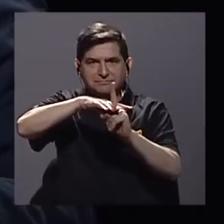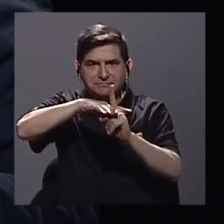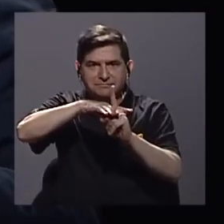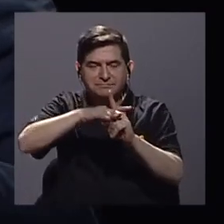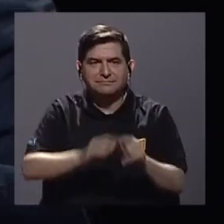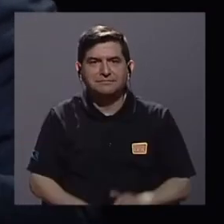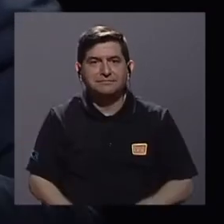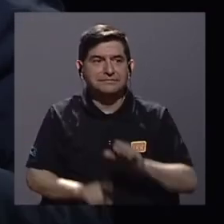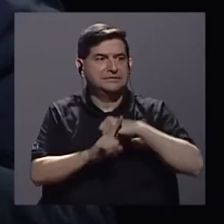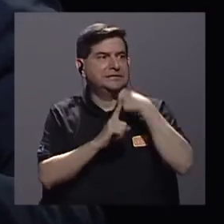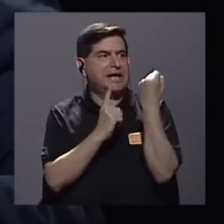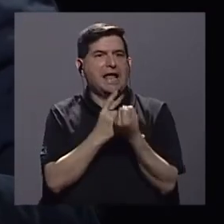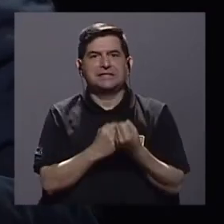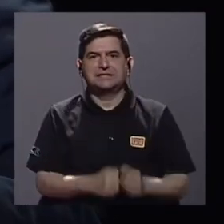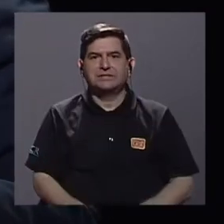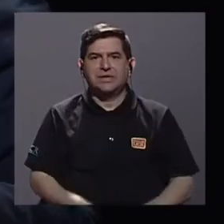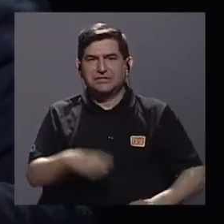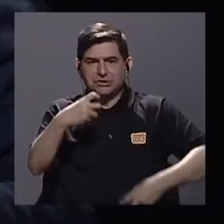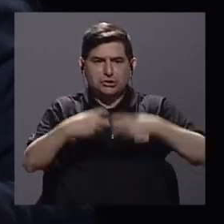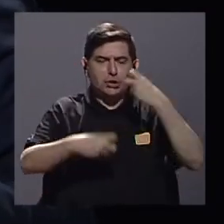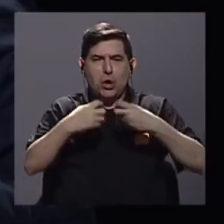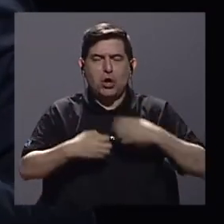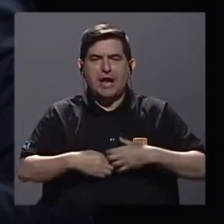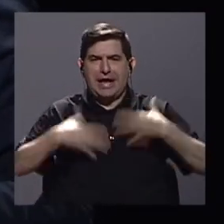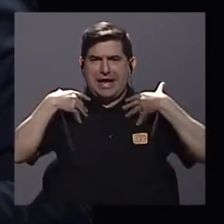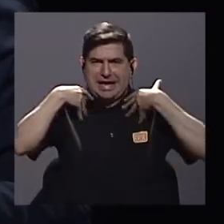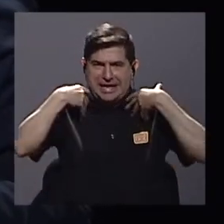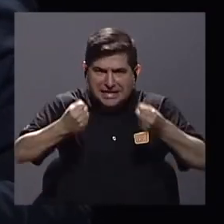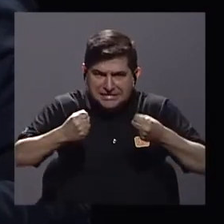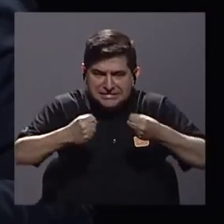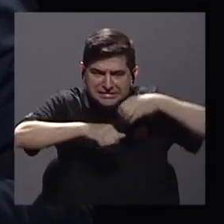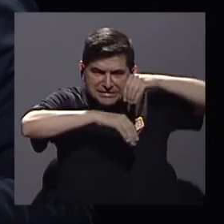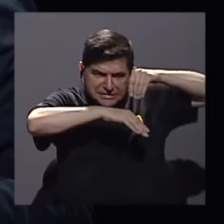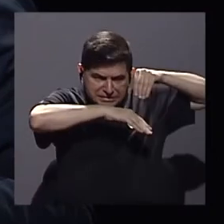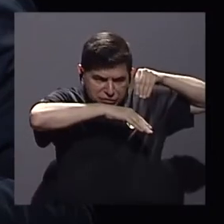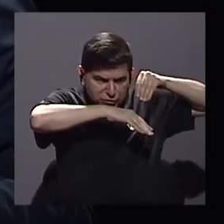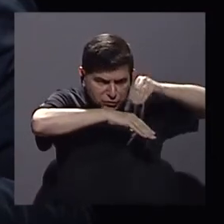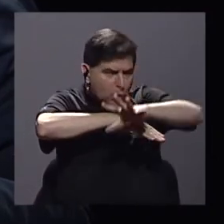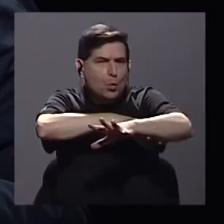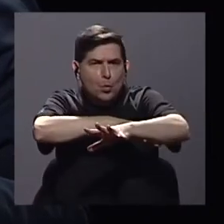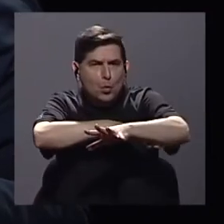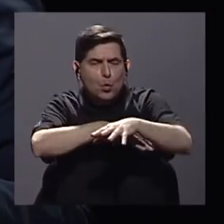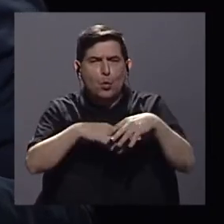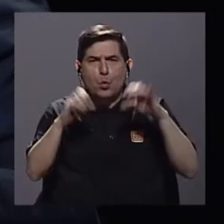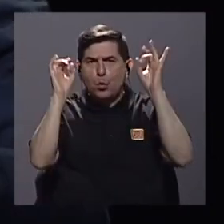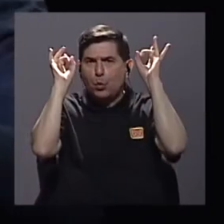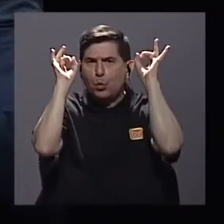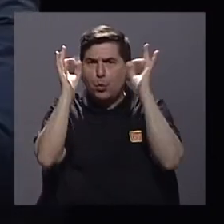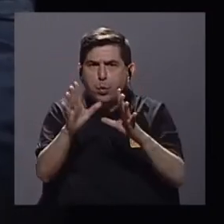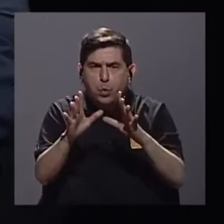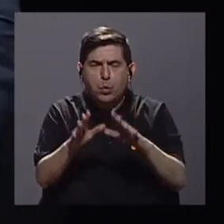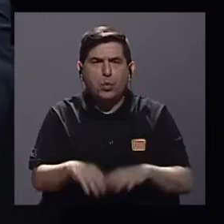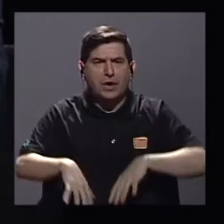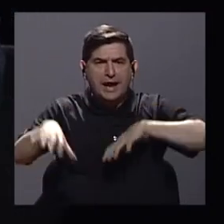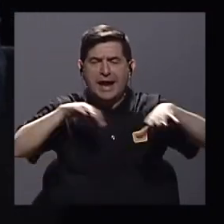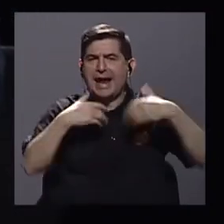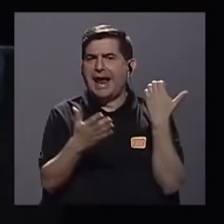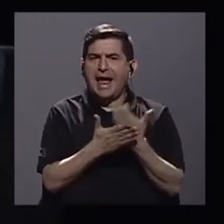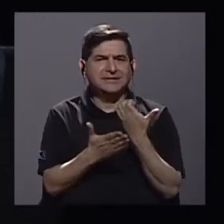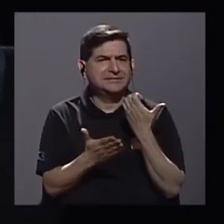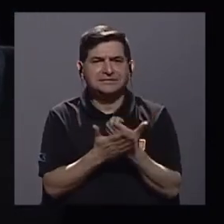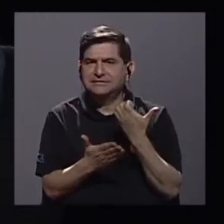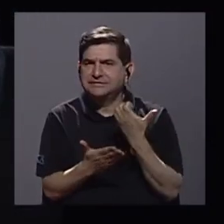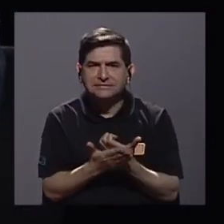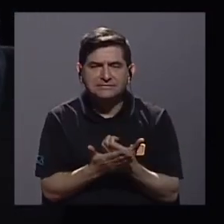y esto hace que la crisis sanitaria haga efectos verdaderamente catastróficos en la actividad económica